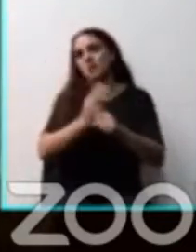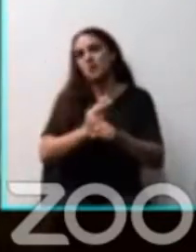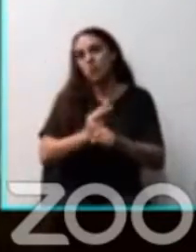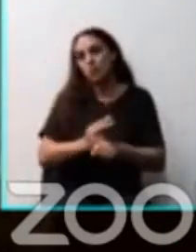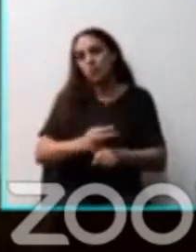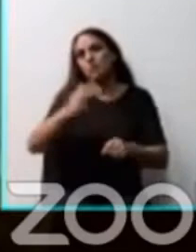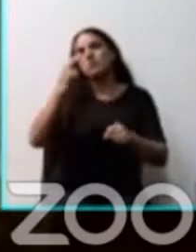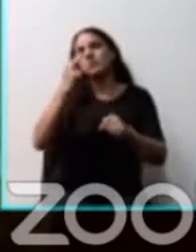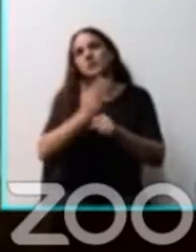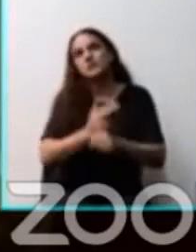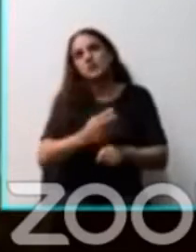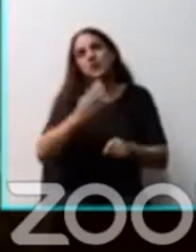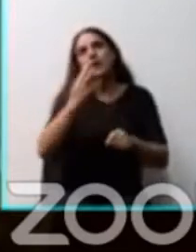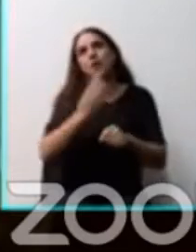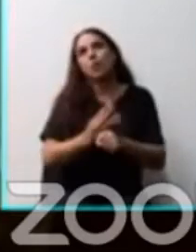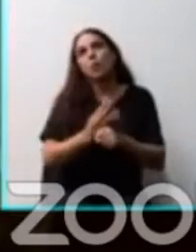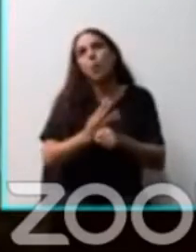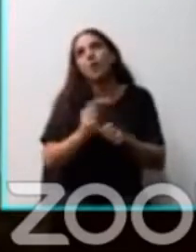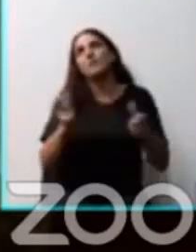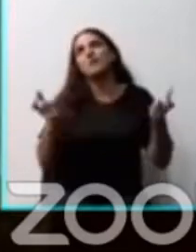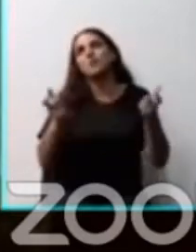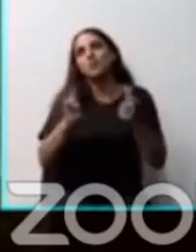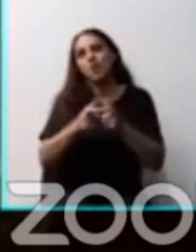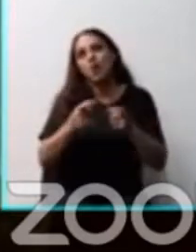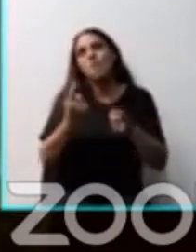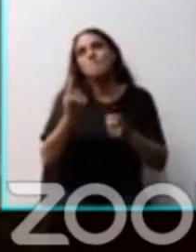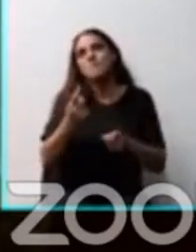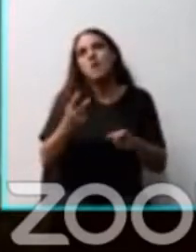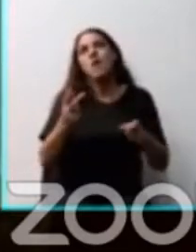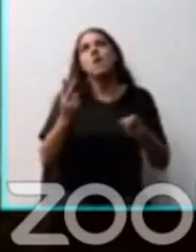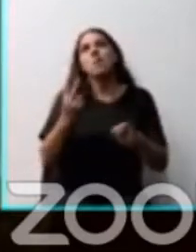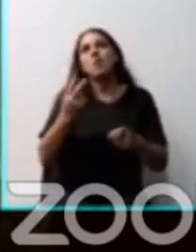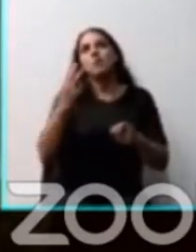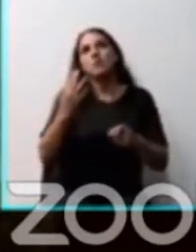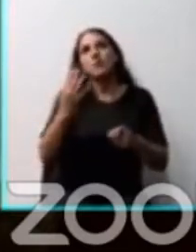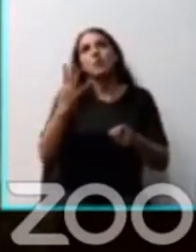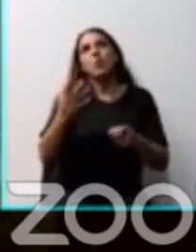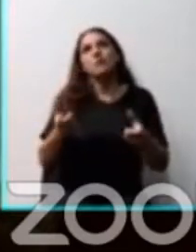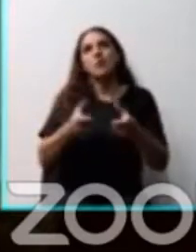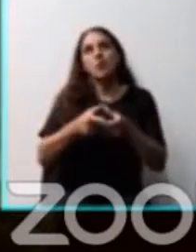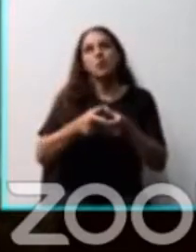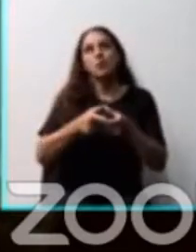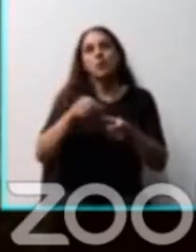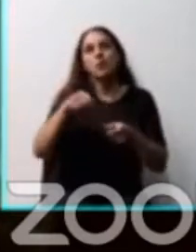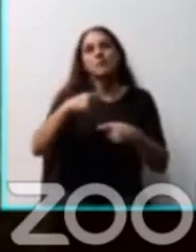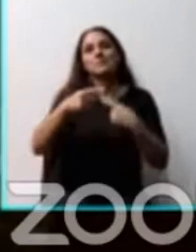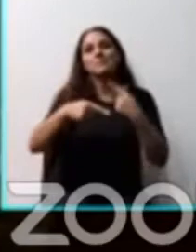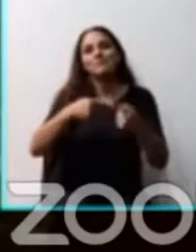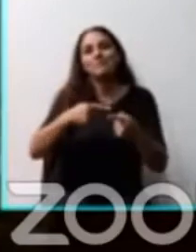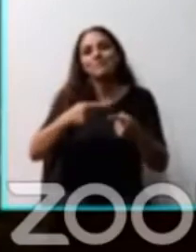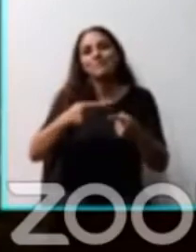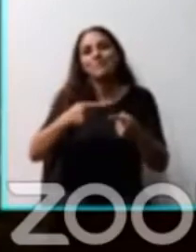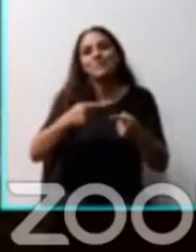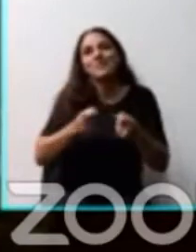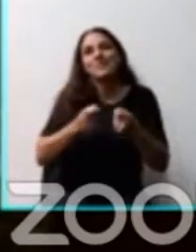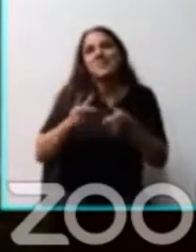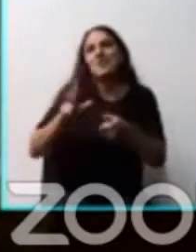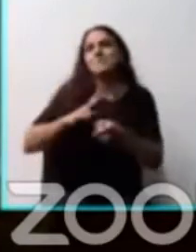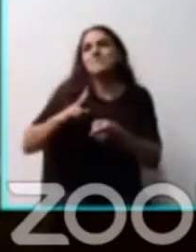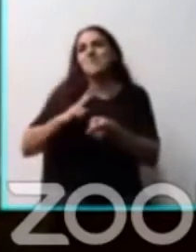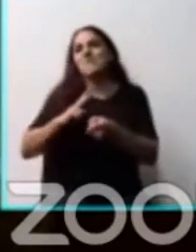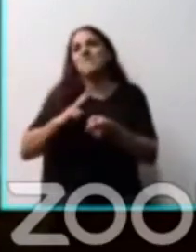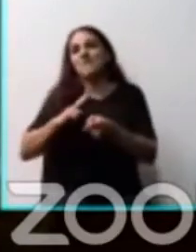cuarto capítulo. ¿Cómo podrían responder en este proceso de privatización de terrenos públicos?